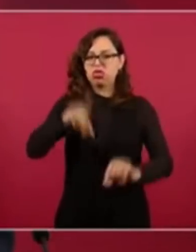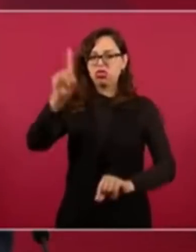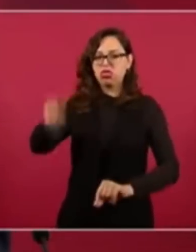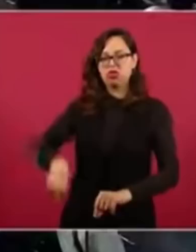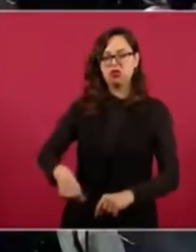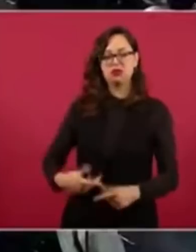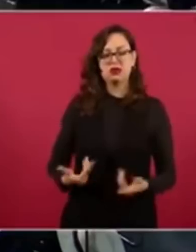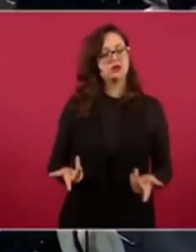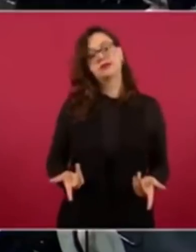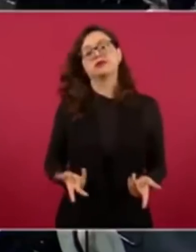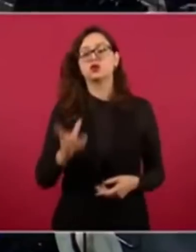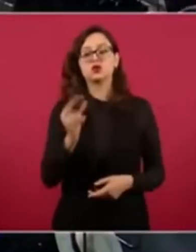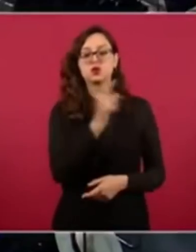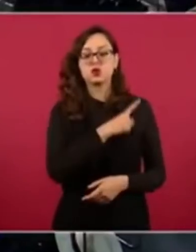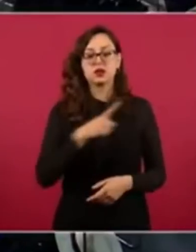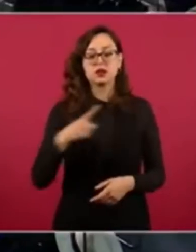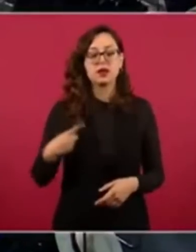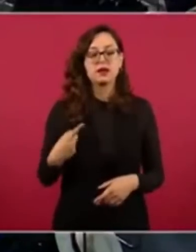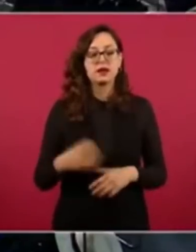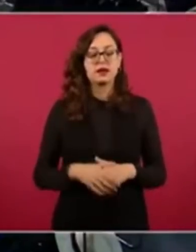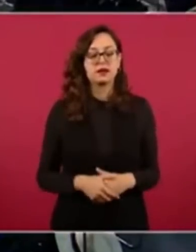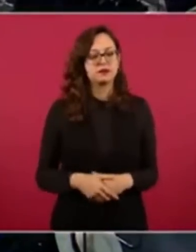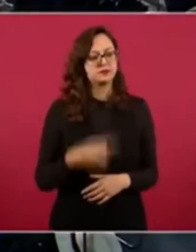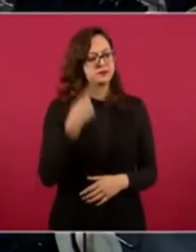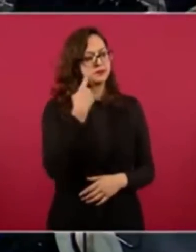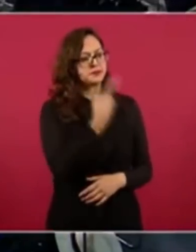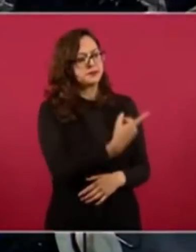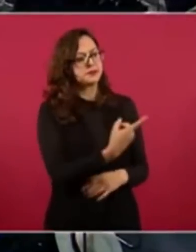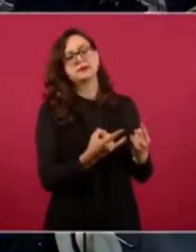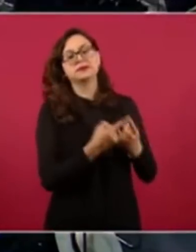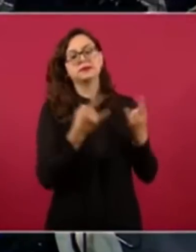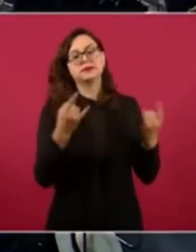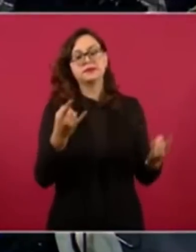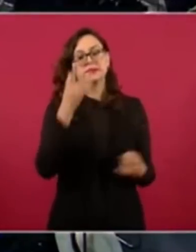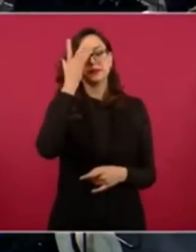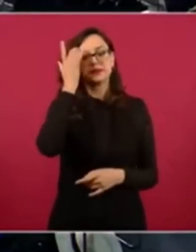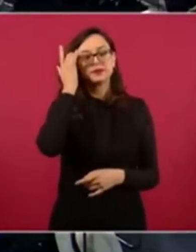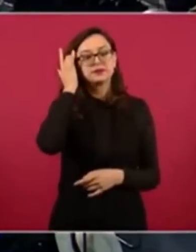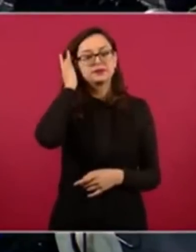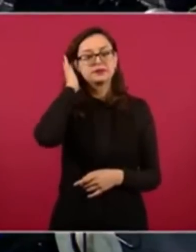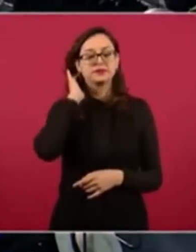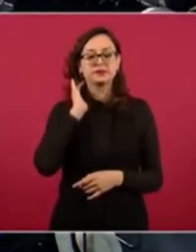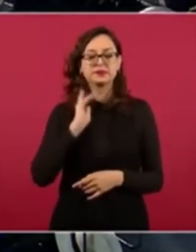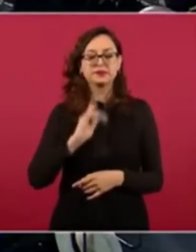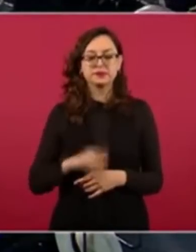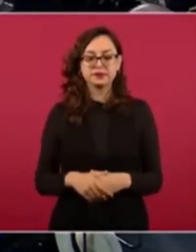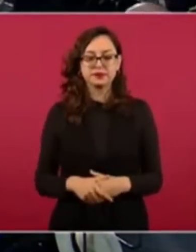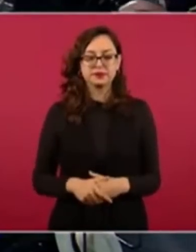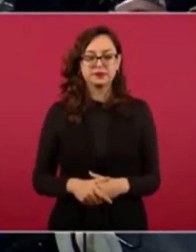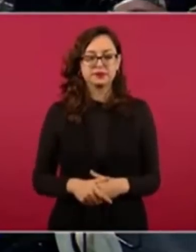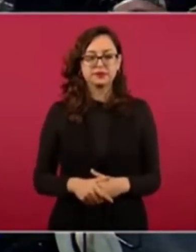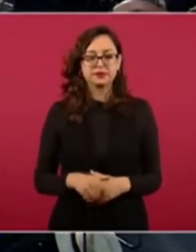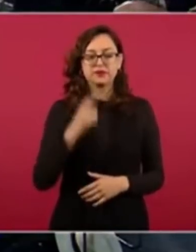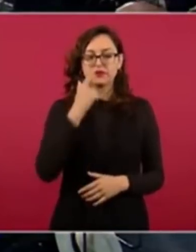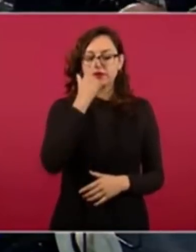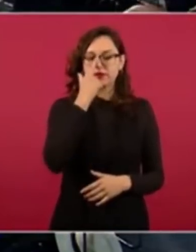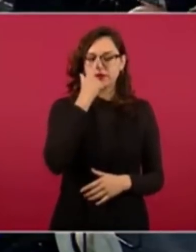A ver qué dijo el señor. ¿Ella quién es? Amparo Casas. Ah, también. ¿Qué señor presidente?